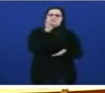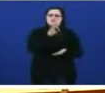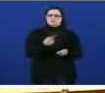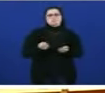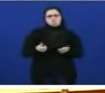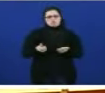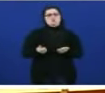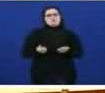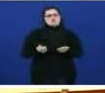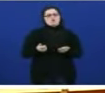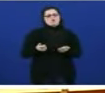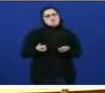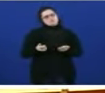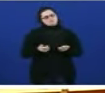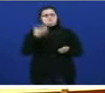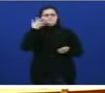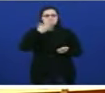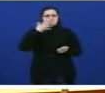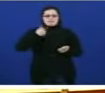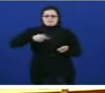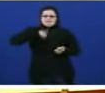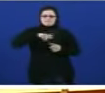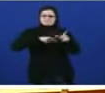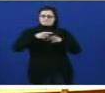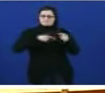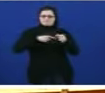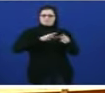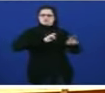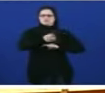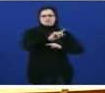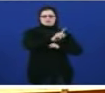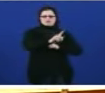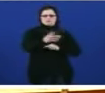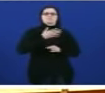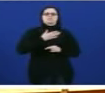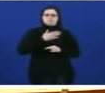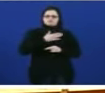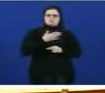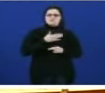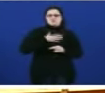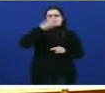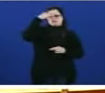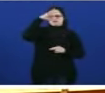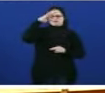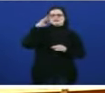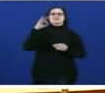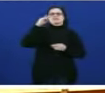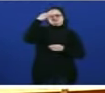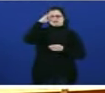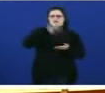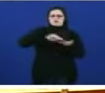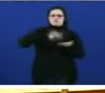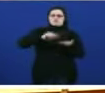non será o bloque nacionalista galego non serei eu que enlle conteste vai ser o propio Daniel Castelau doisou escrito